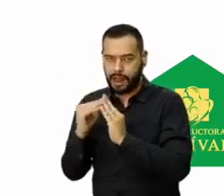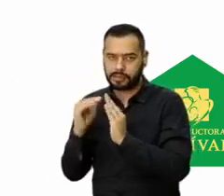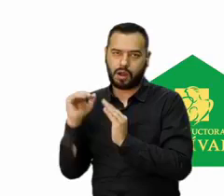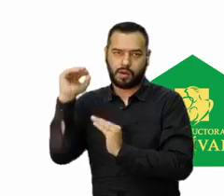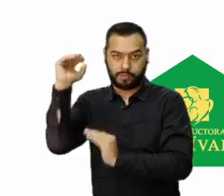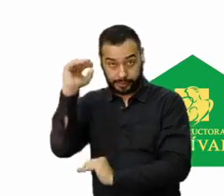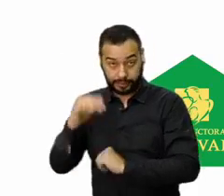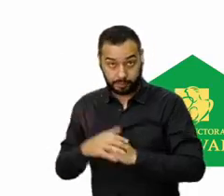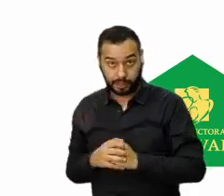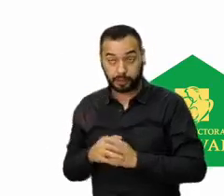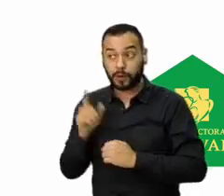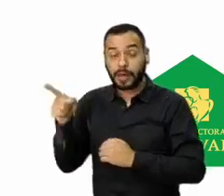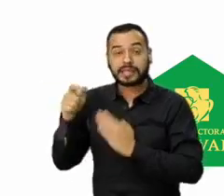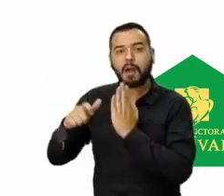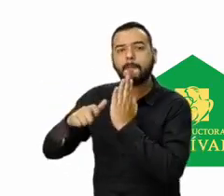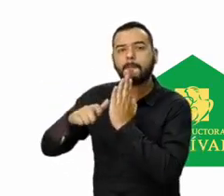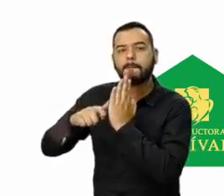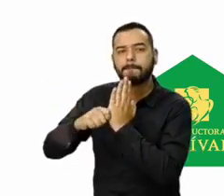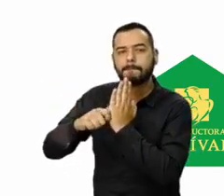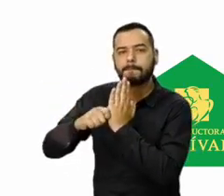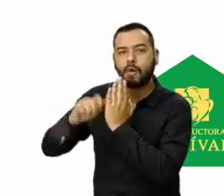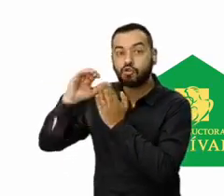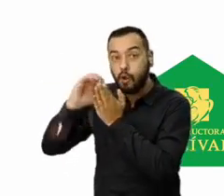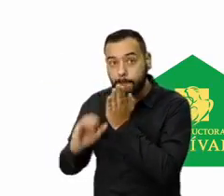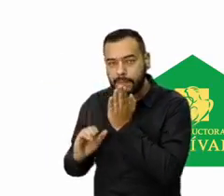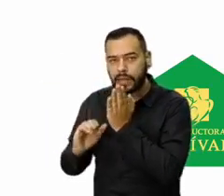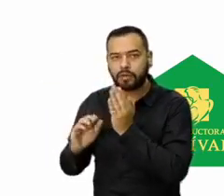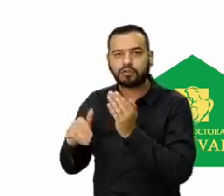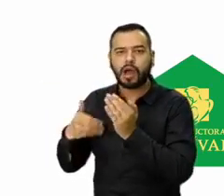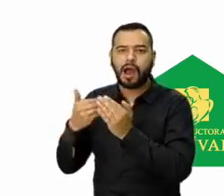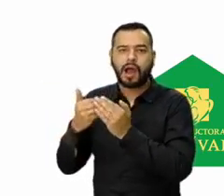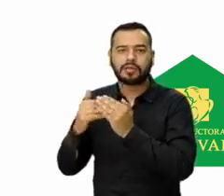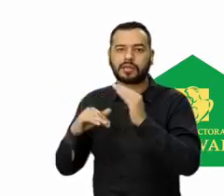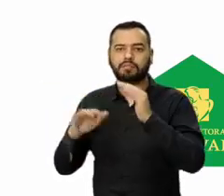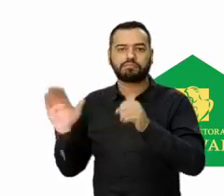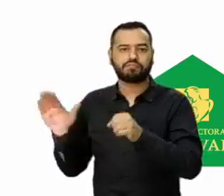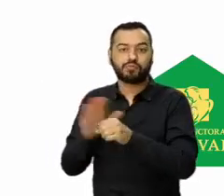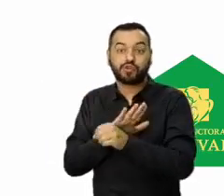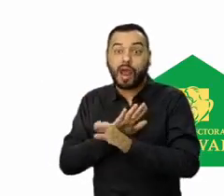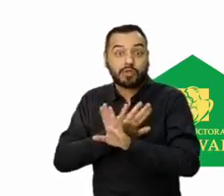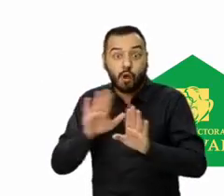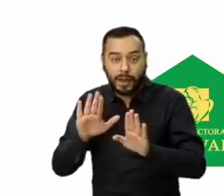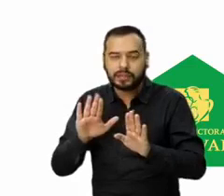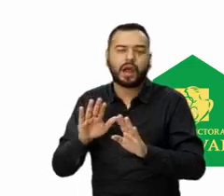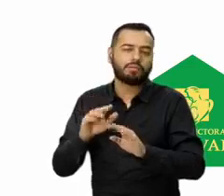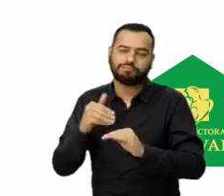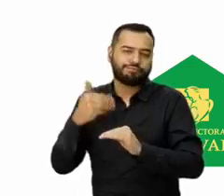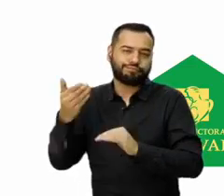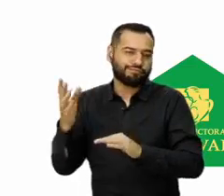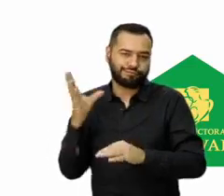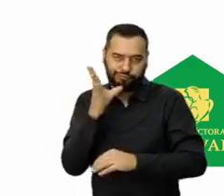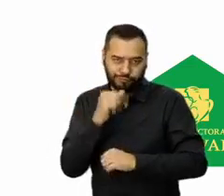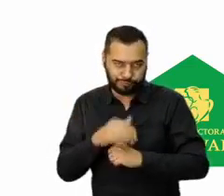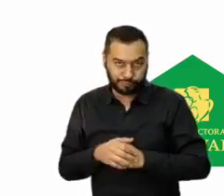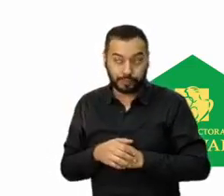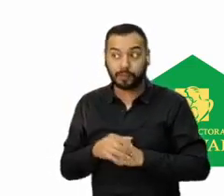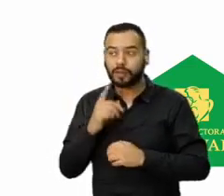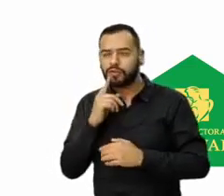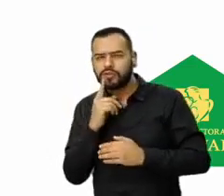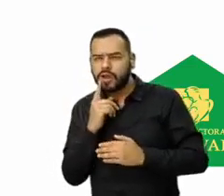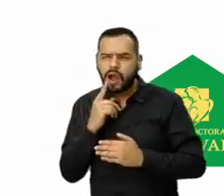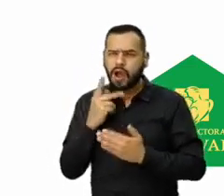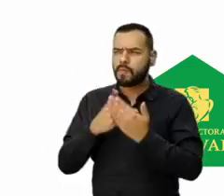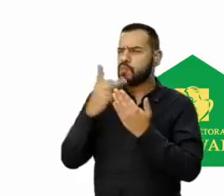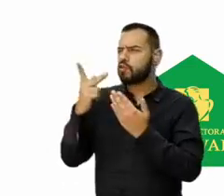Separarla. Y este bono es algo muy importante, es hasta agotar inventario. Y si quiere, pues elige su proyecto de acuerdo a sus